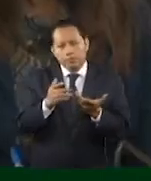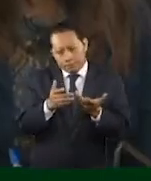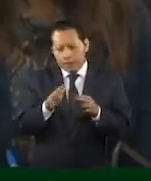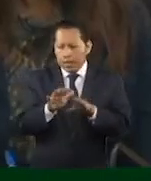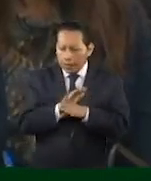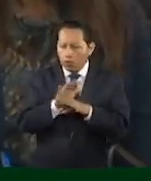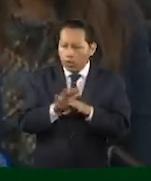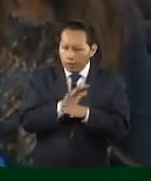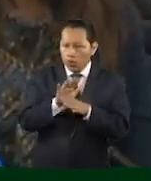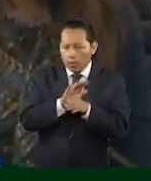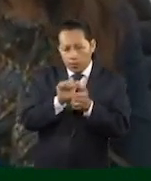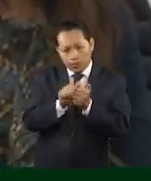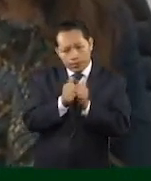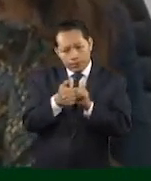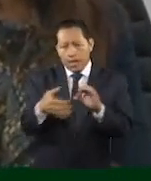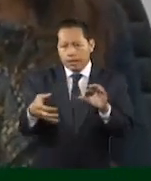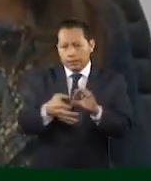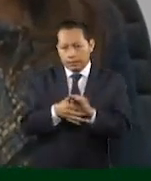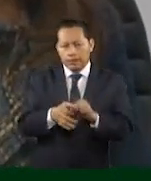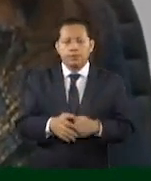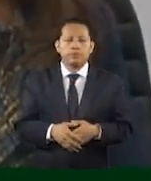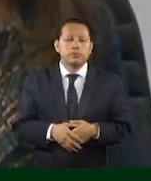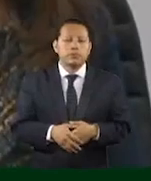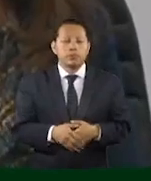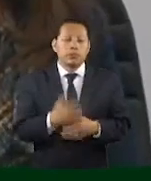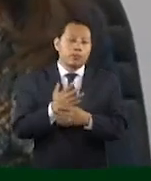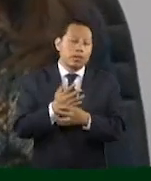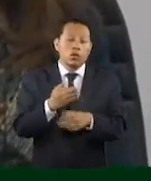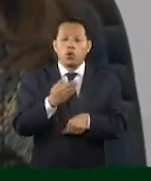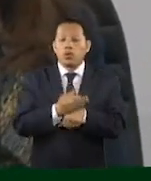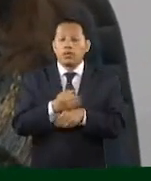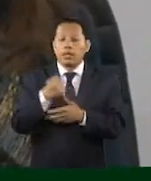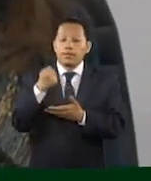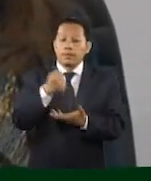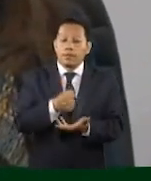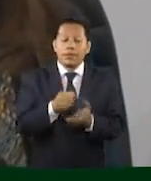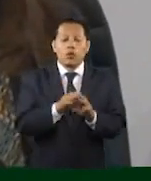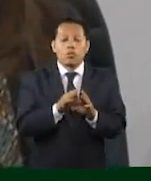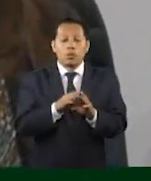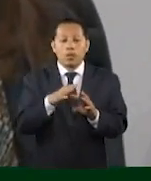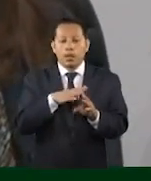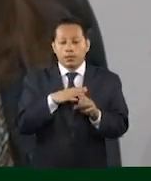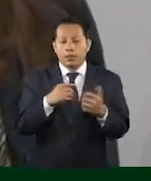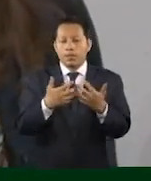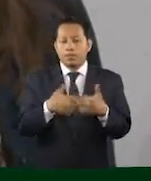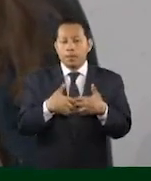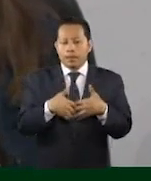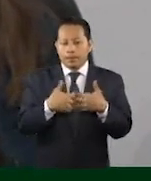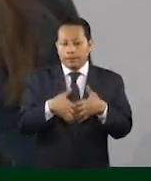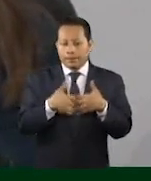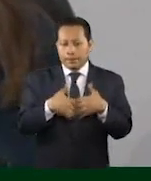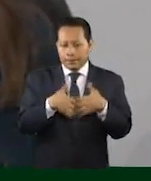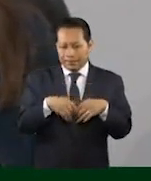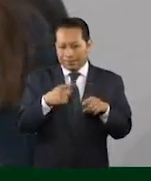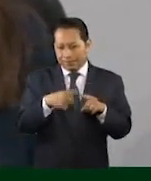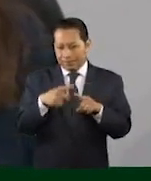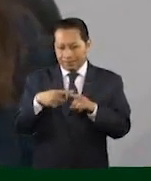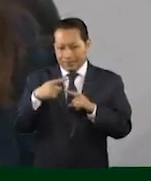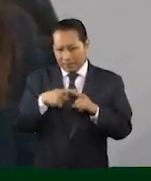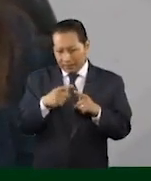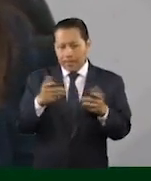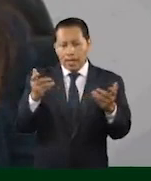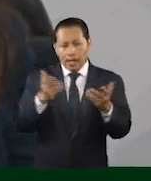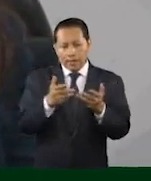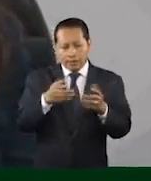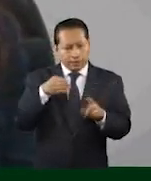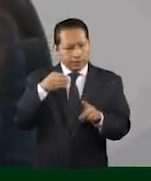Las inversiones hoy en día se dan respecto de plantas industriales creadas específicamente